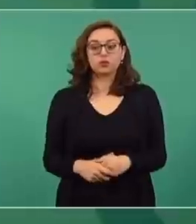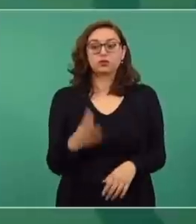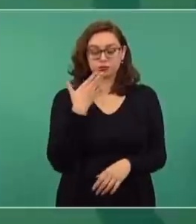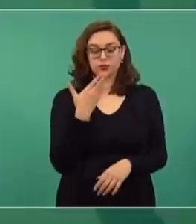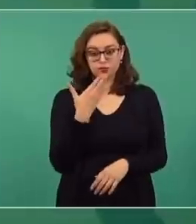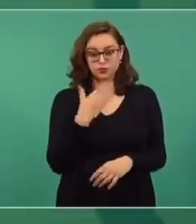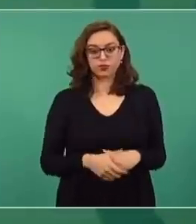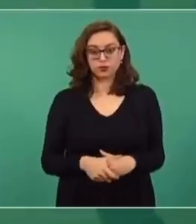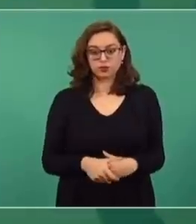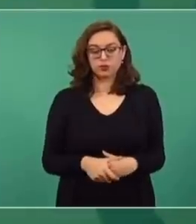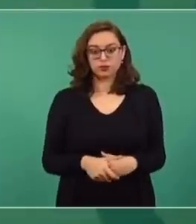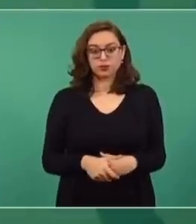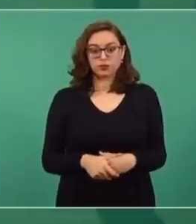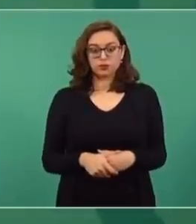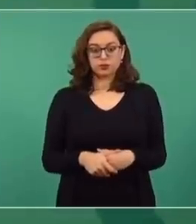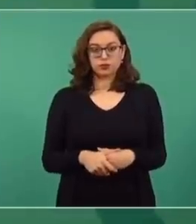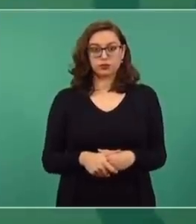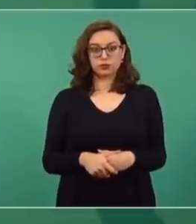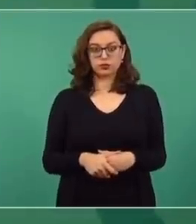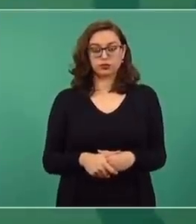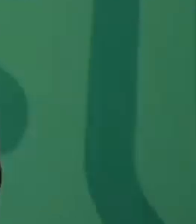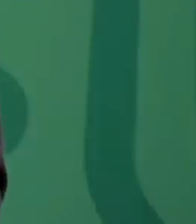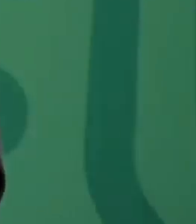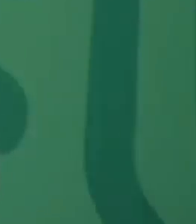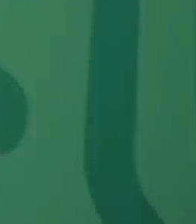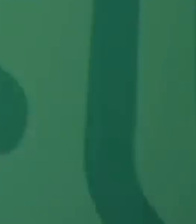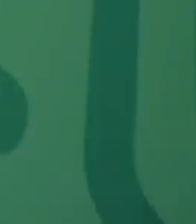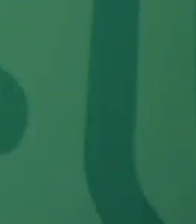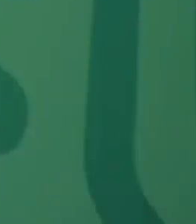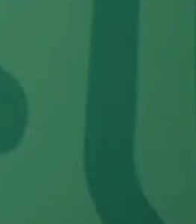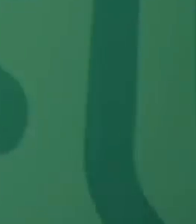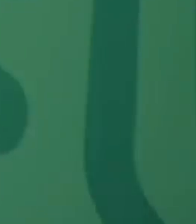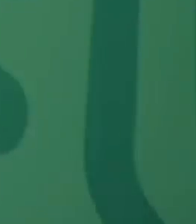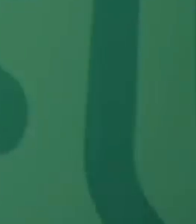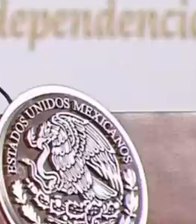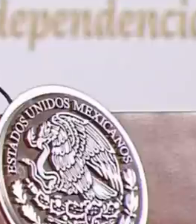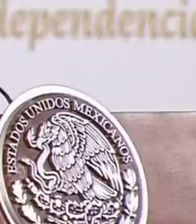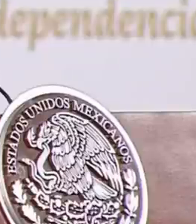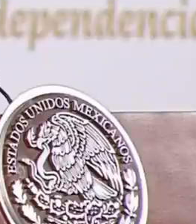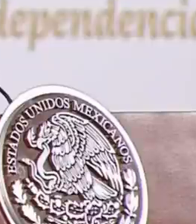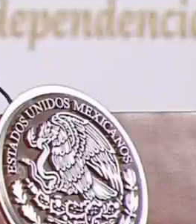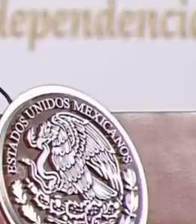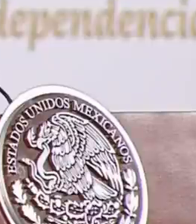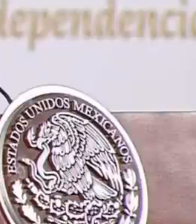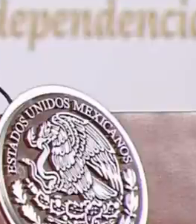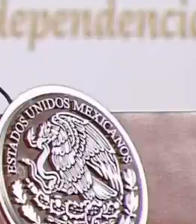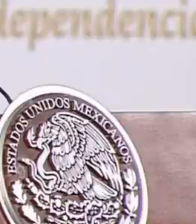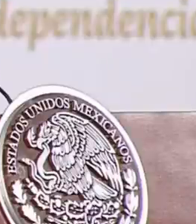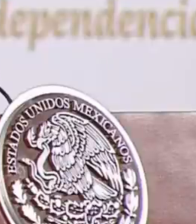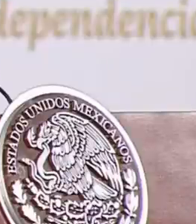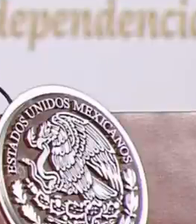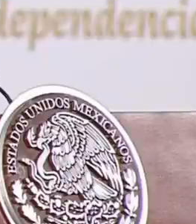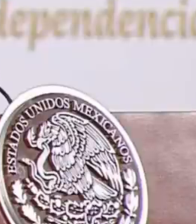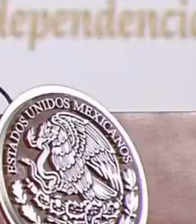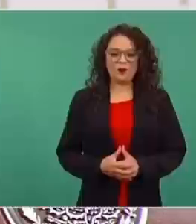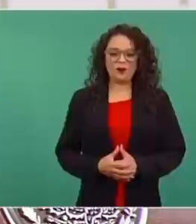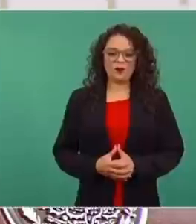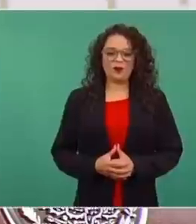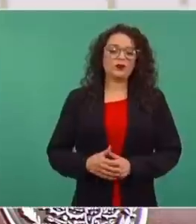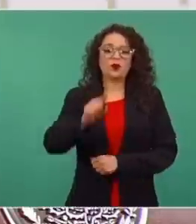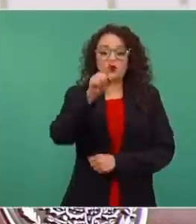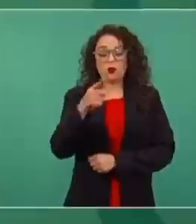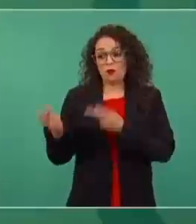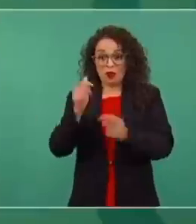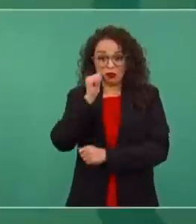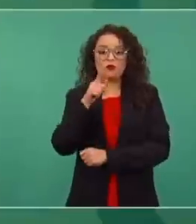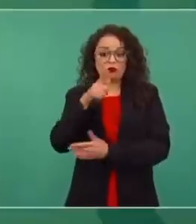Mira, primero decirte que aún con el tiempo que nos lleve tu participación, contribuyes, ayudas, a que